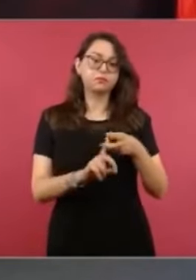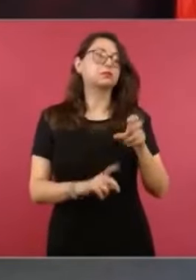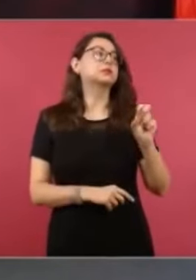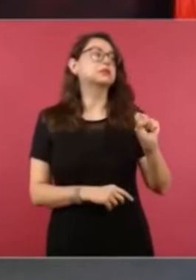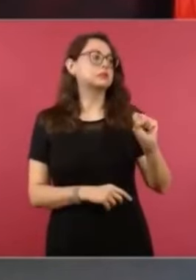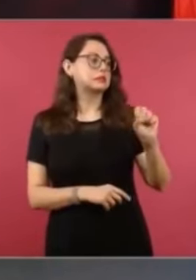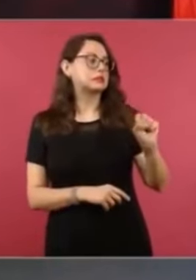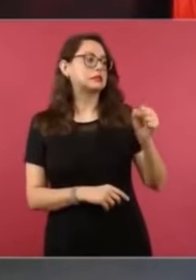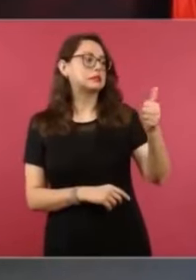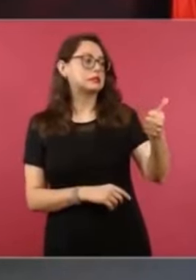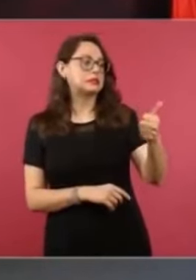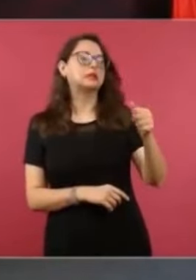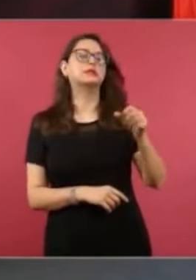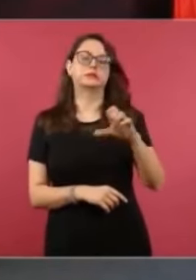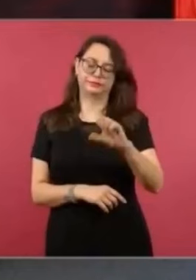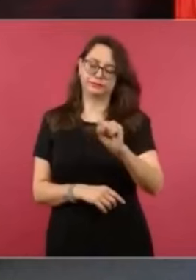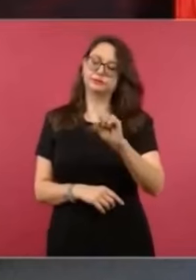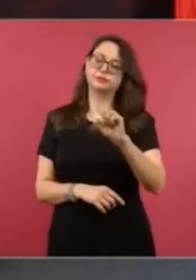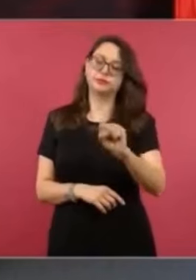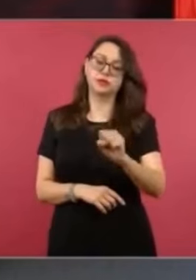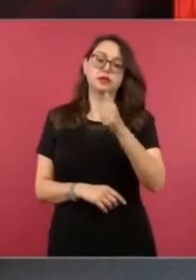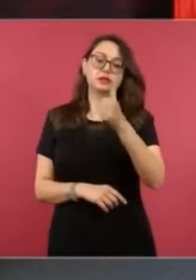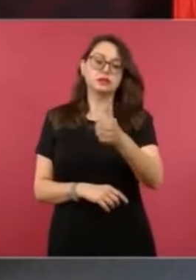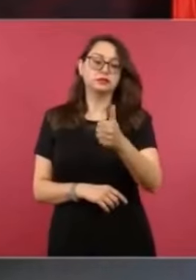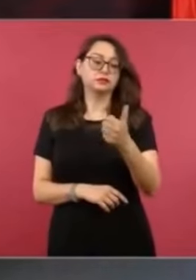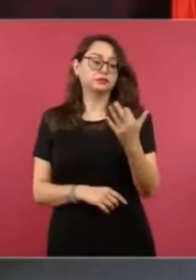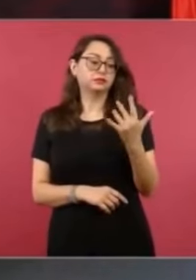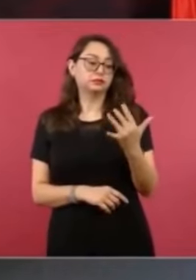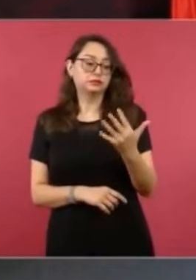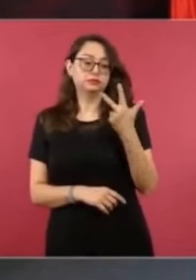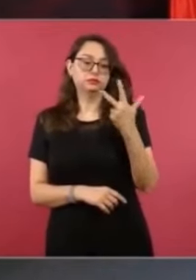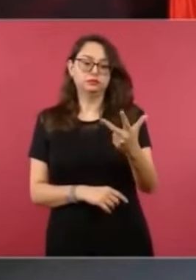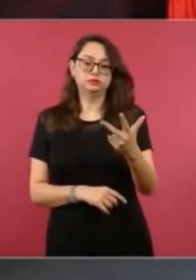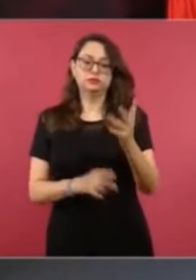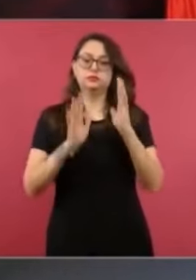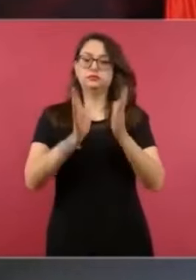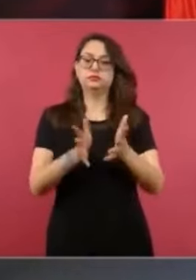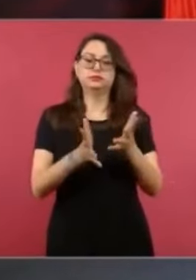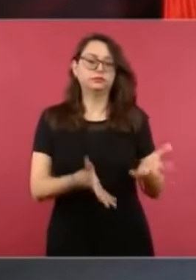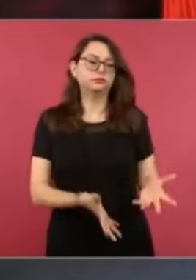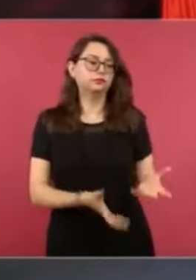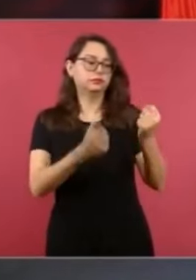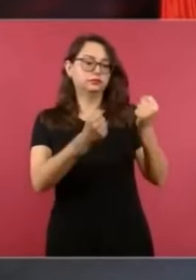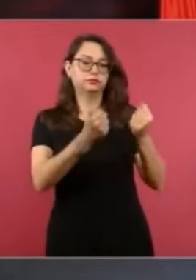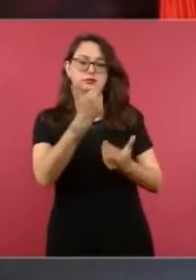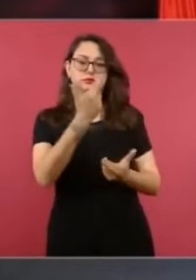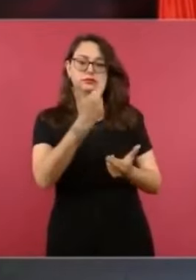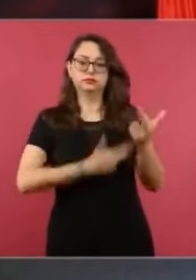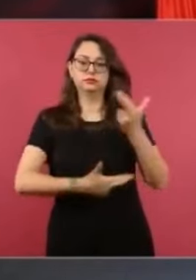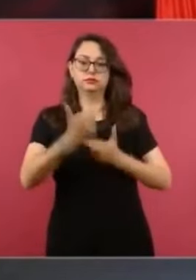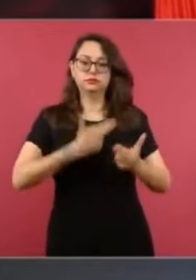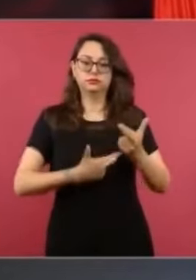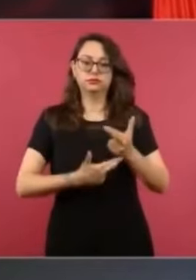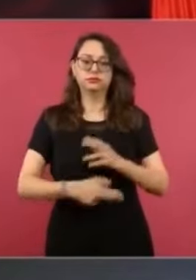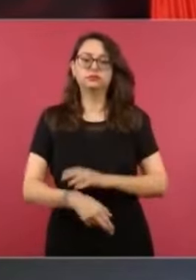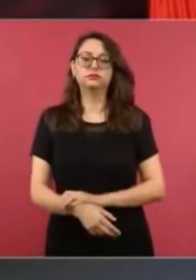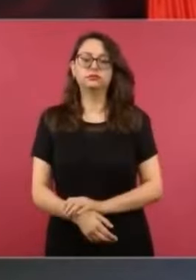y ya hay 58 focalizados, faltan ocho